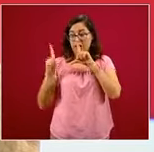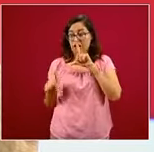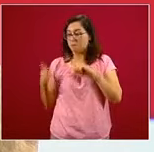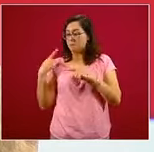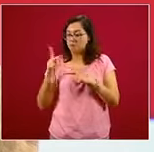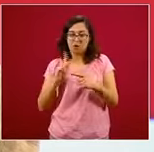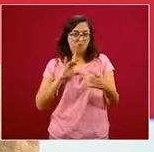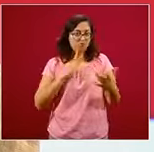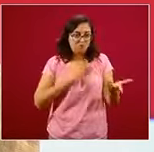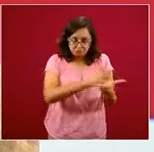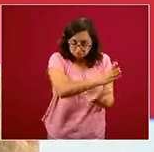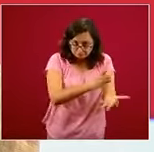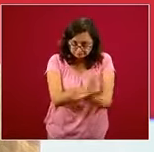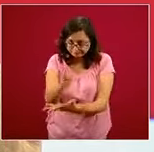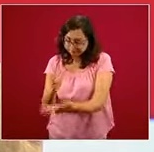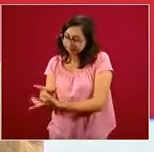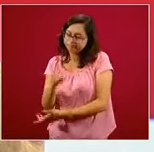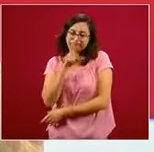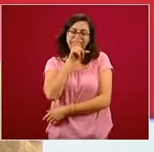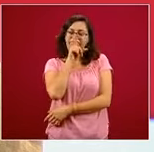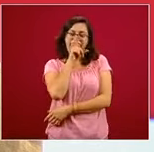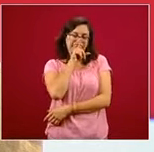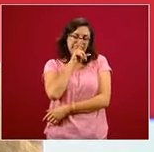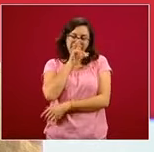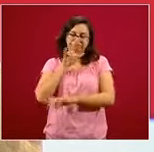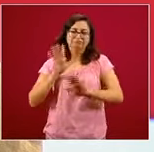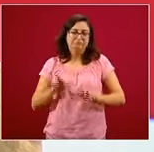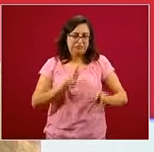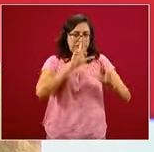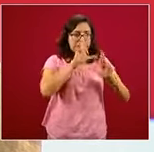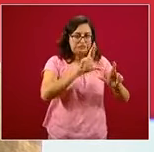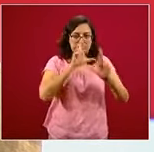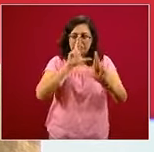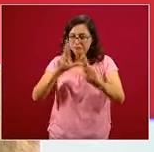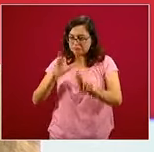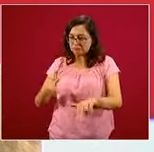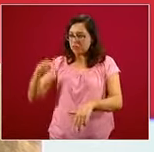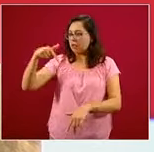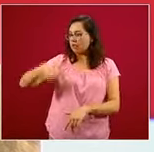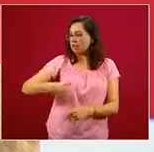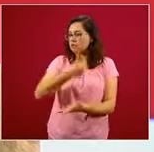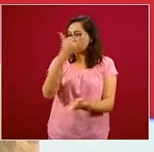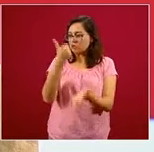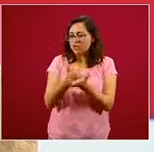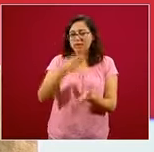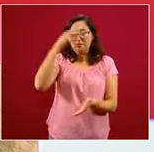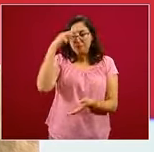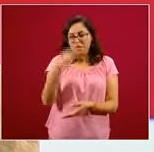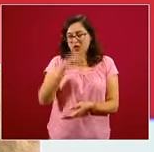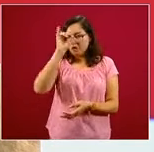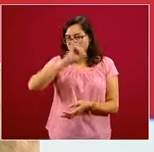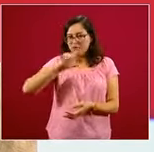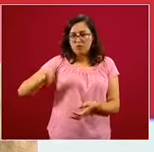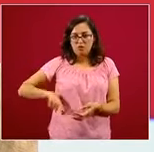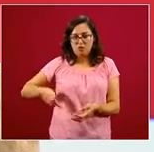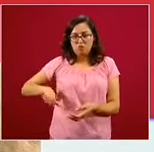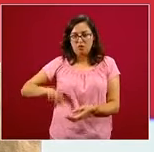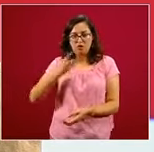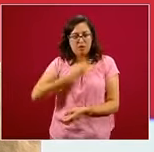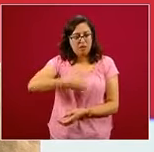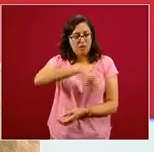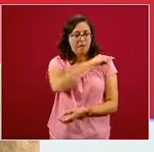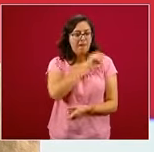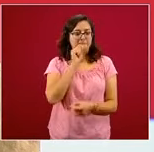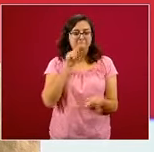excelente relación y profundo respeto por el gobierno de la Ciudad de México, por su jefa de gobierno, la doctora Claudia Sheinbaum y por la